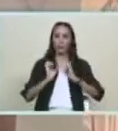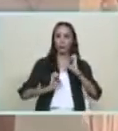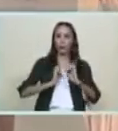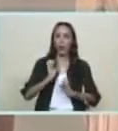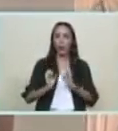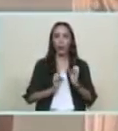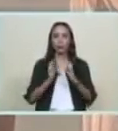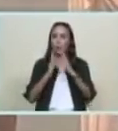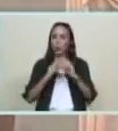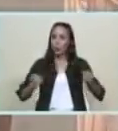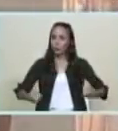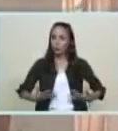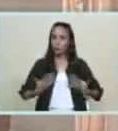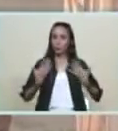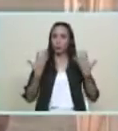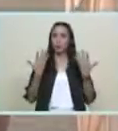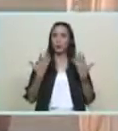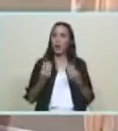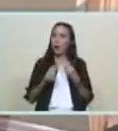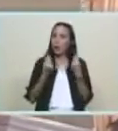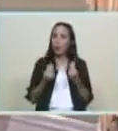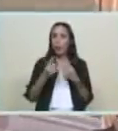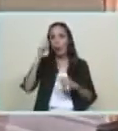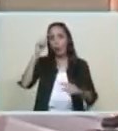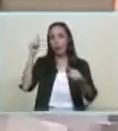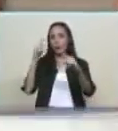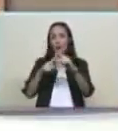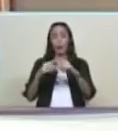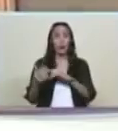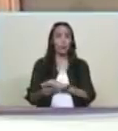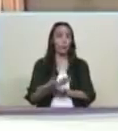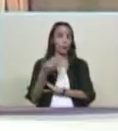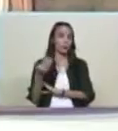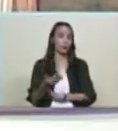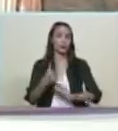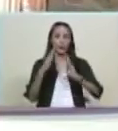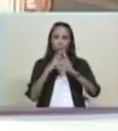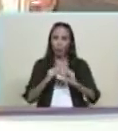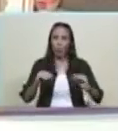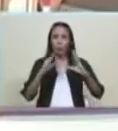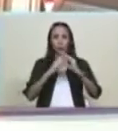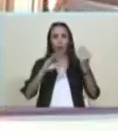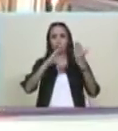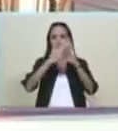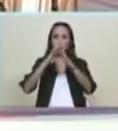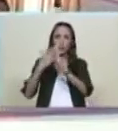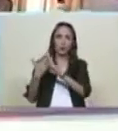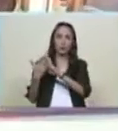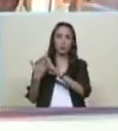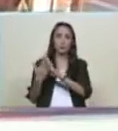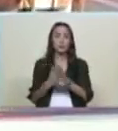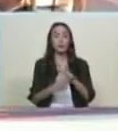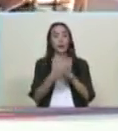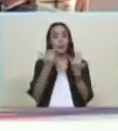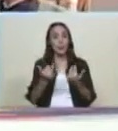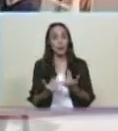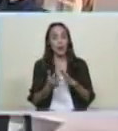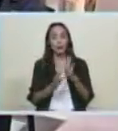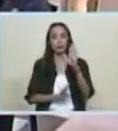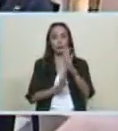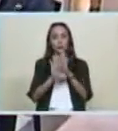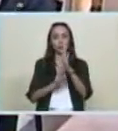como elemento vital de la espiritualidad de los pueblos somos gente optimista